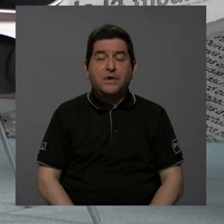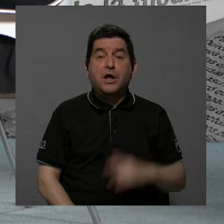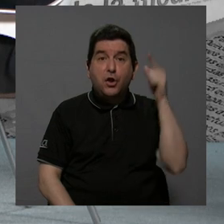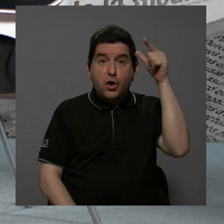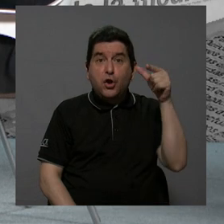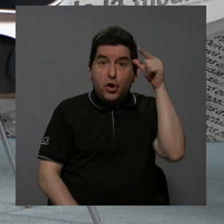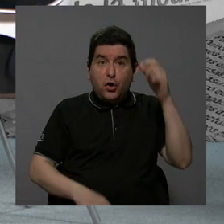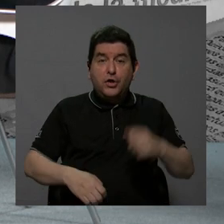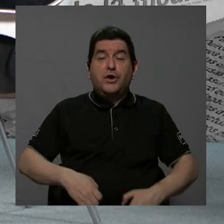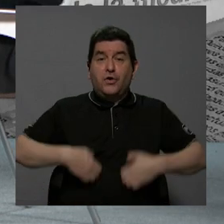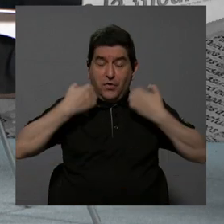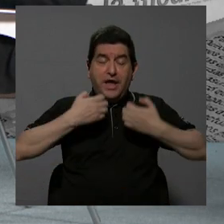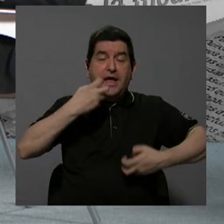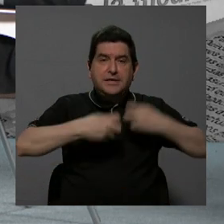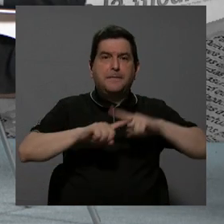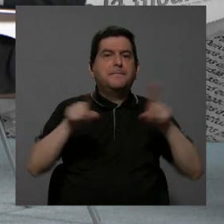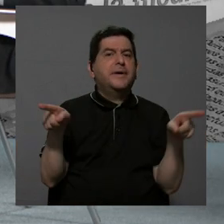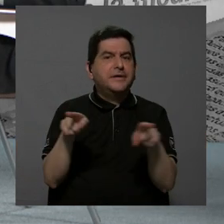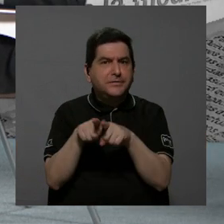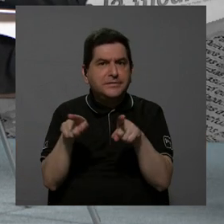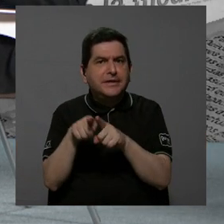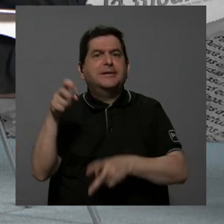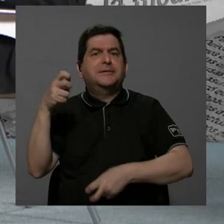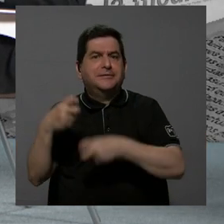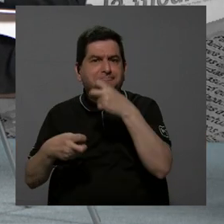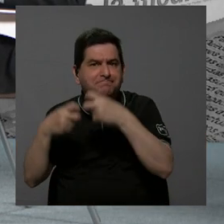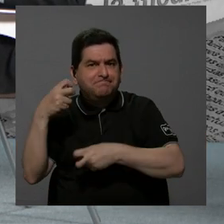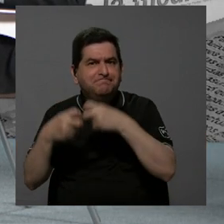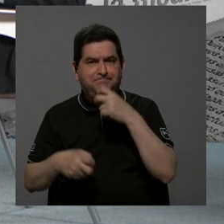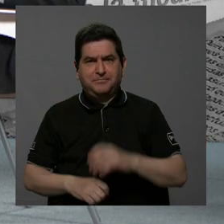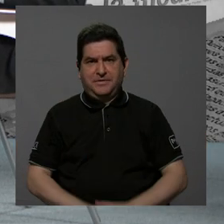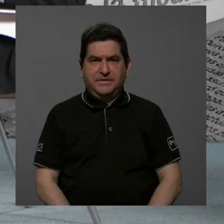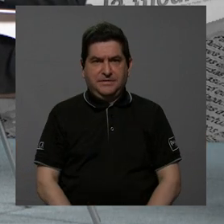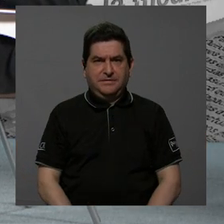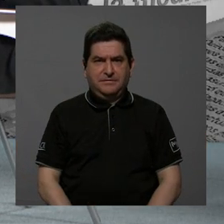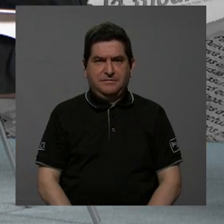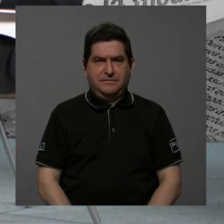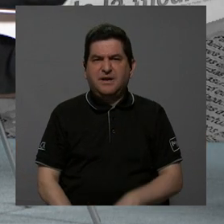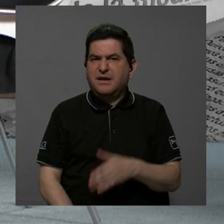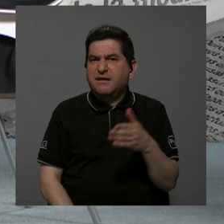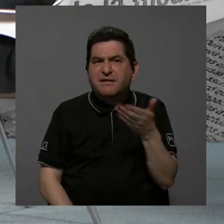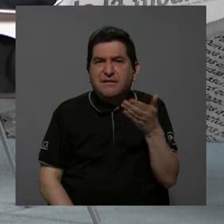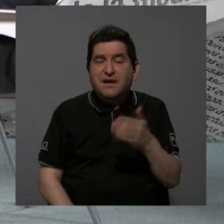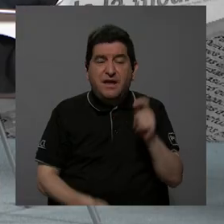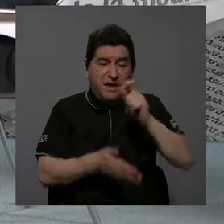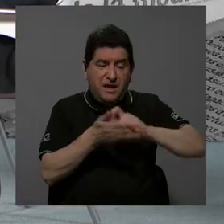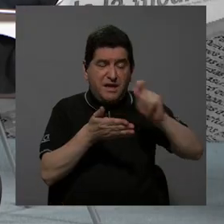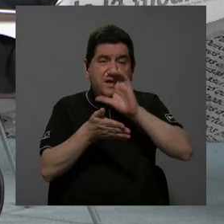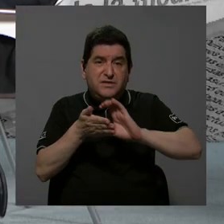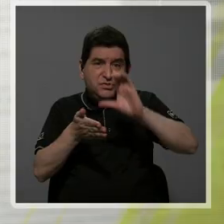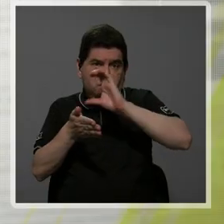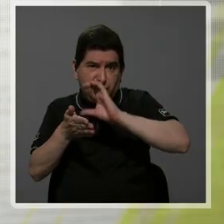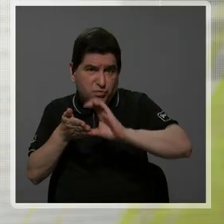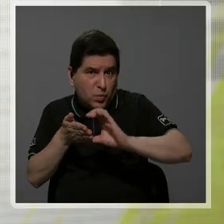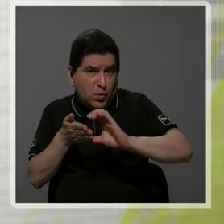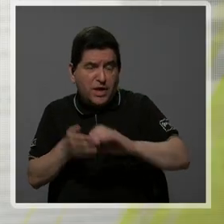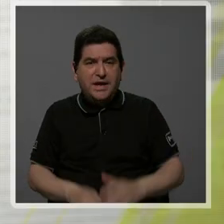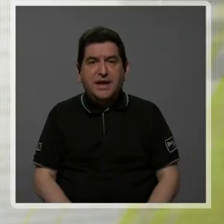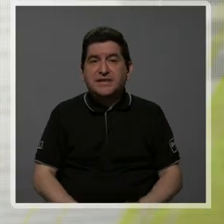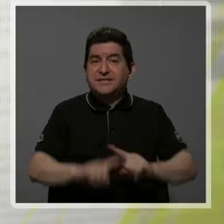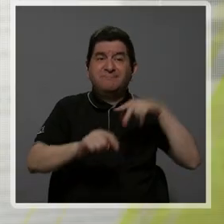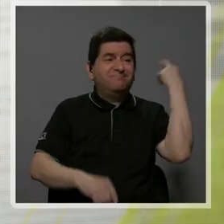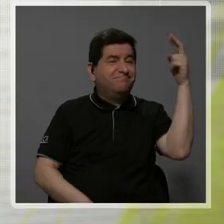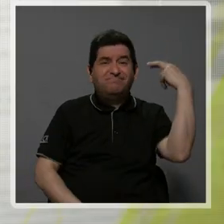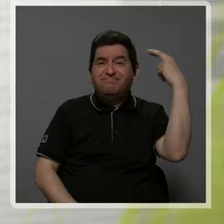Obviamente existen problemas ahí, pero también existen problemas con escuelas y colegios que por